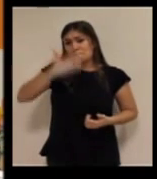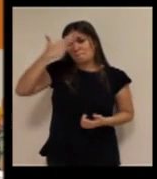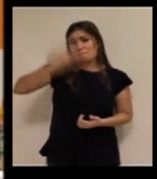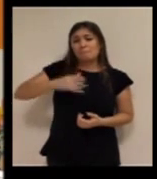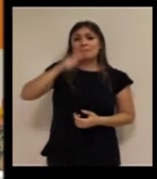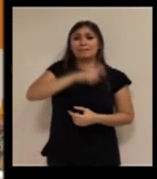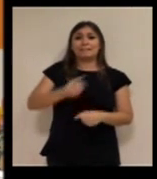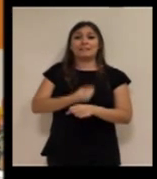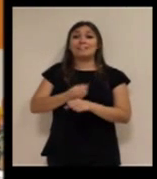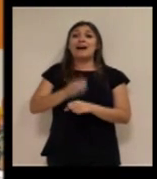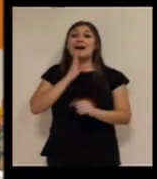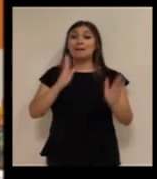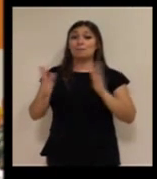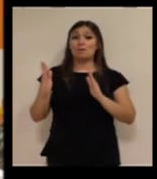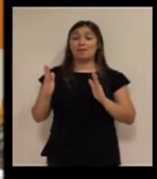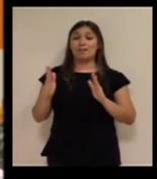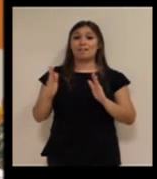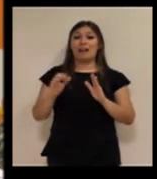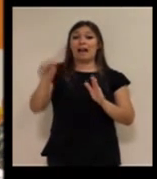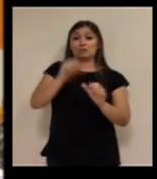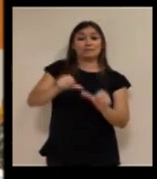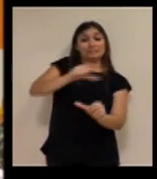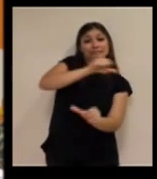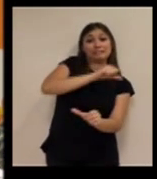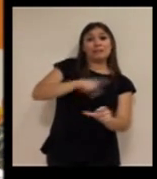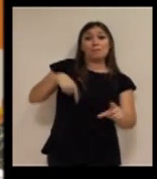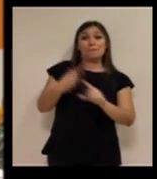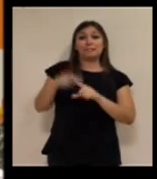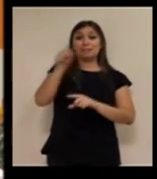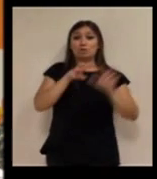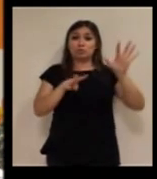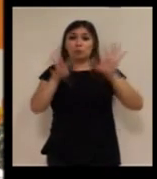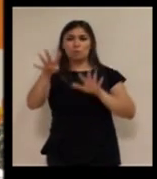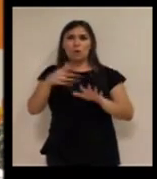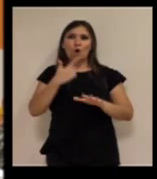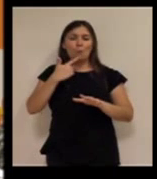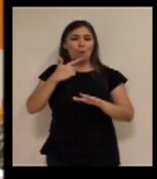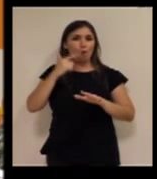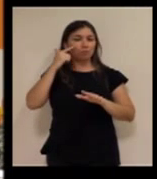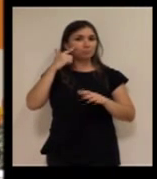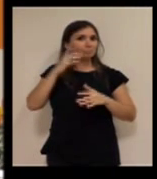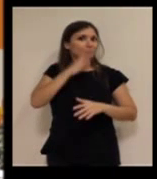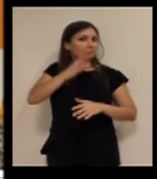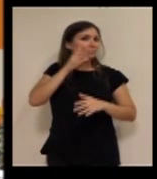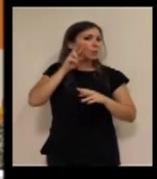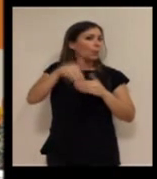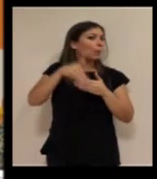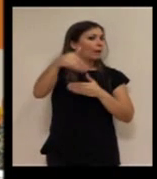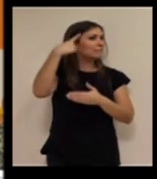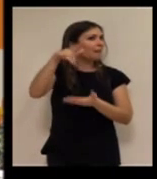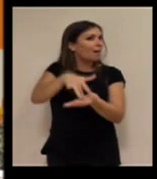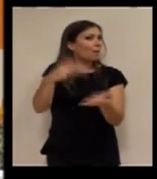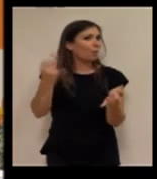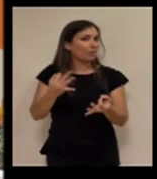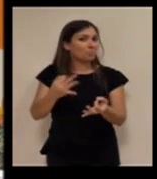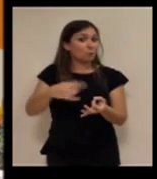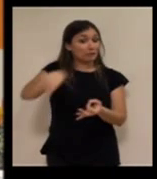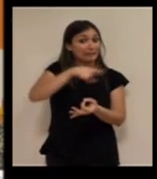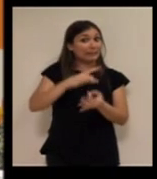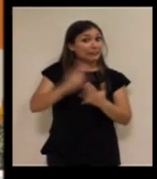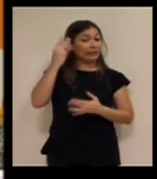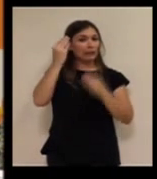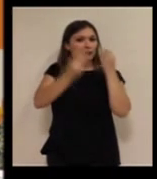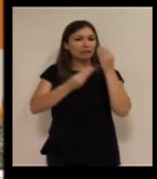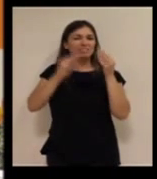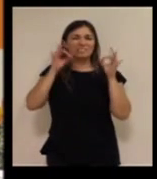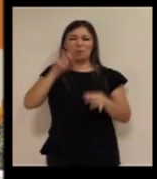trabajó en el año 89 en esto y en los años anteriores fueron unos visionarios porque pensaron en algo que me imagino que